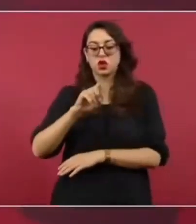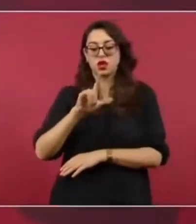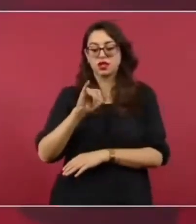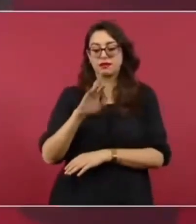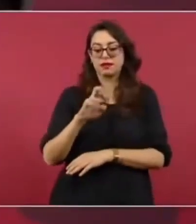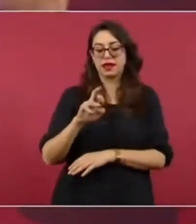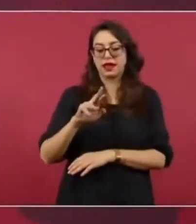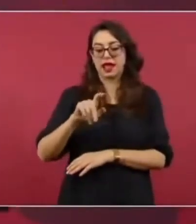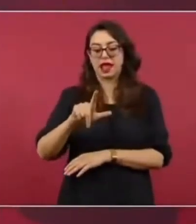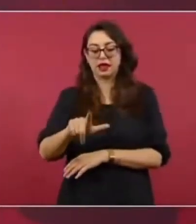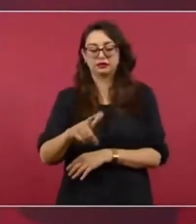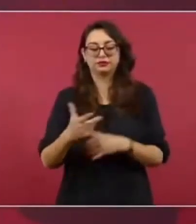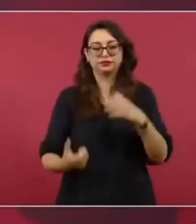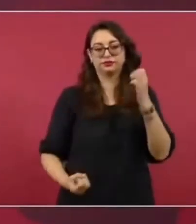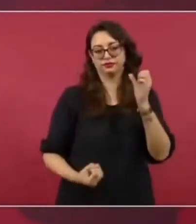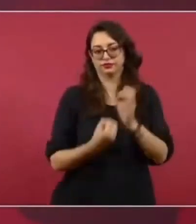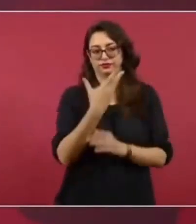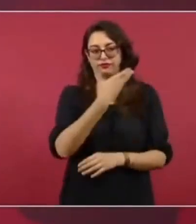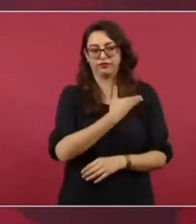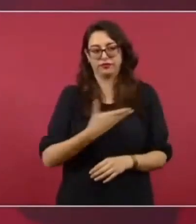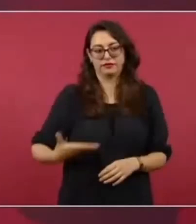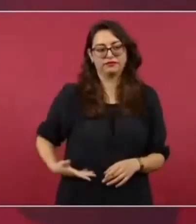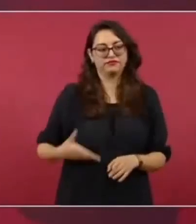que había democracia en México